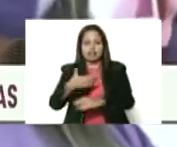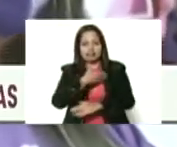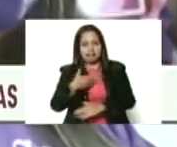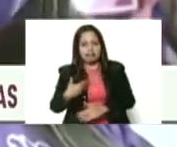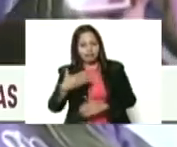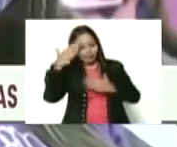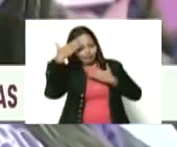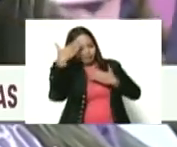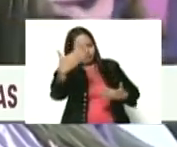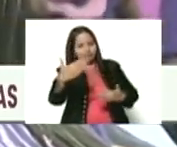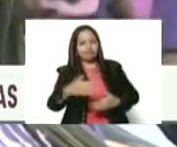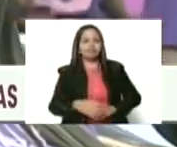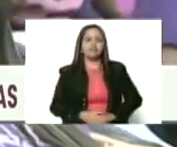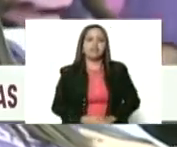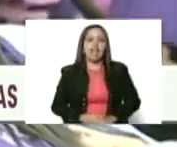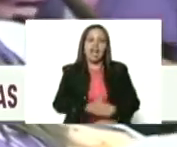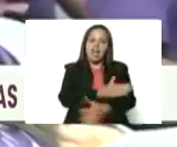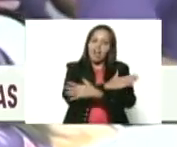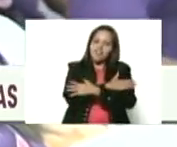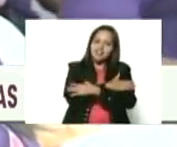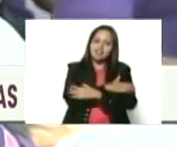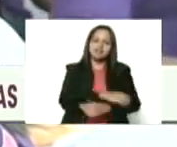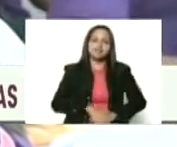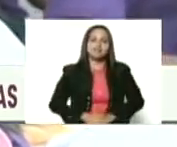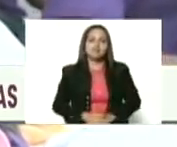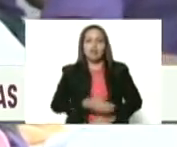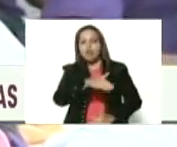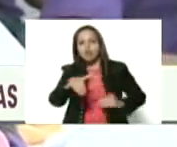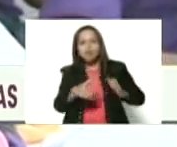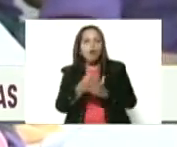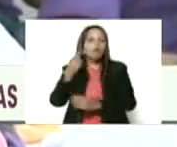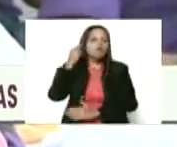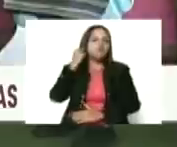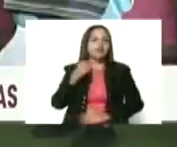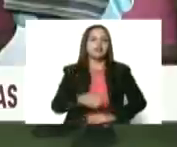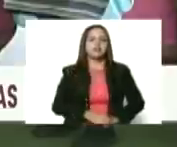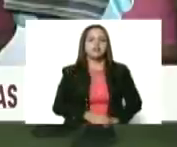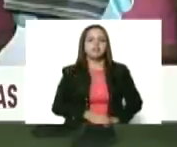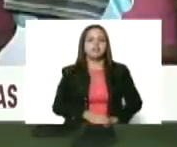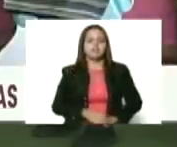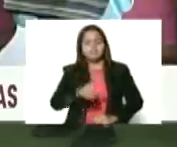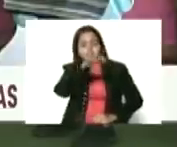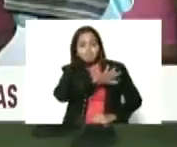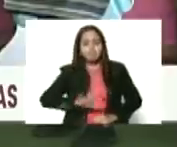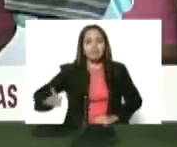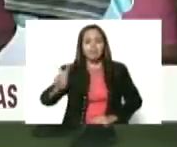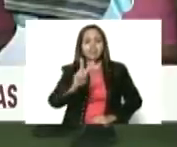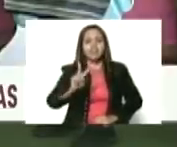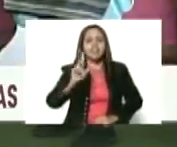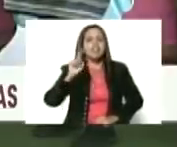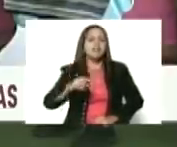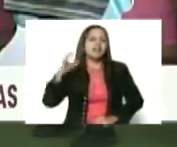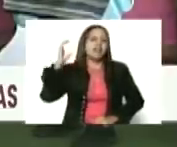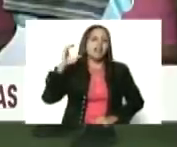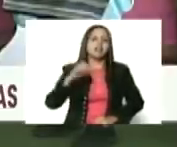un saludo y un abrazo a todas las mujeres a nivel nacional y de Caracas.